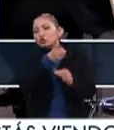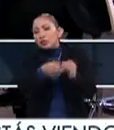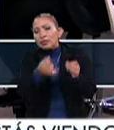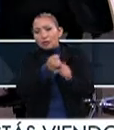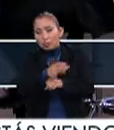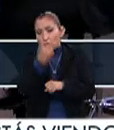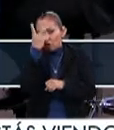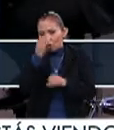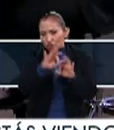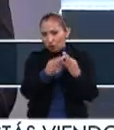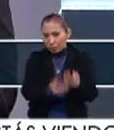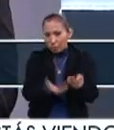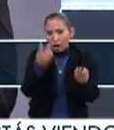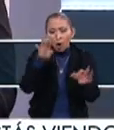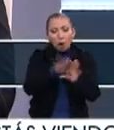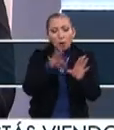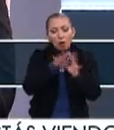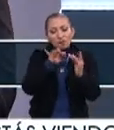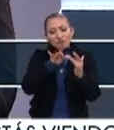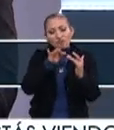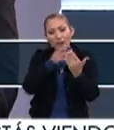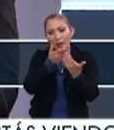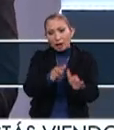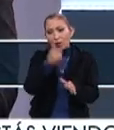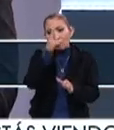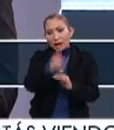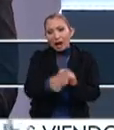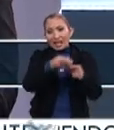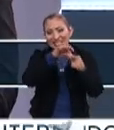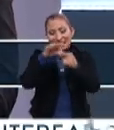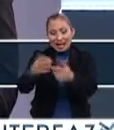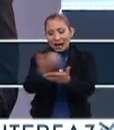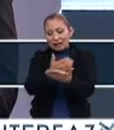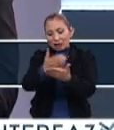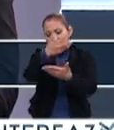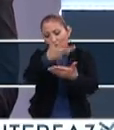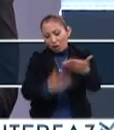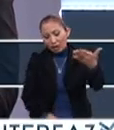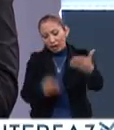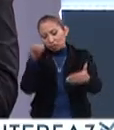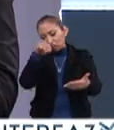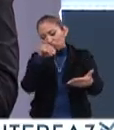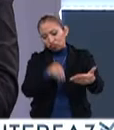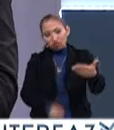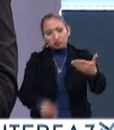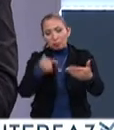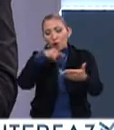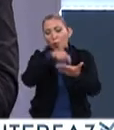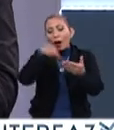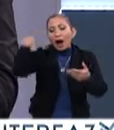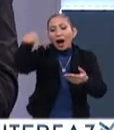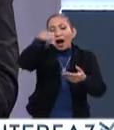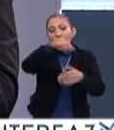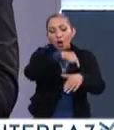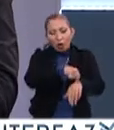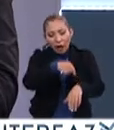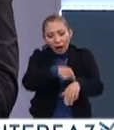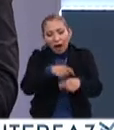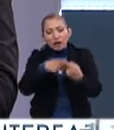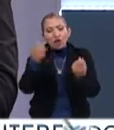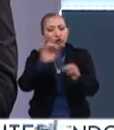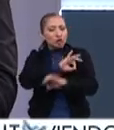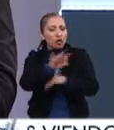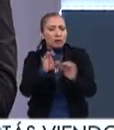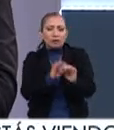ok. Tenemos dos herramientas para poder como navegar en el abierto. Una es la guía, es un catálogo donde están todos los eventos ahí por sede, con los horarios, con todas las